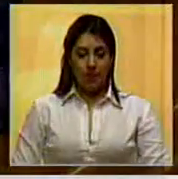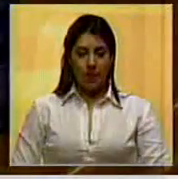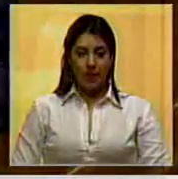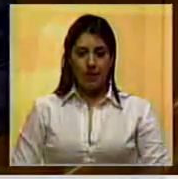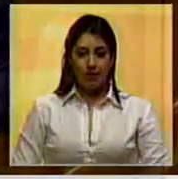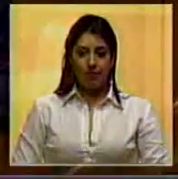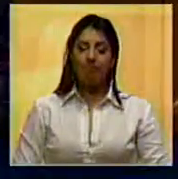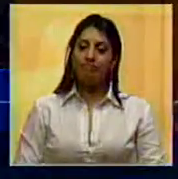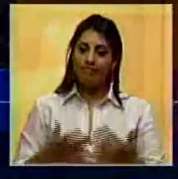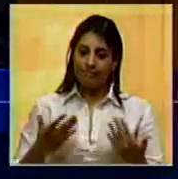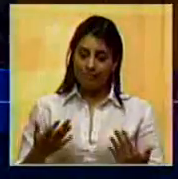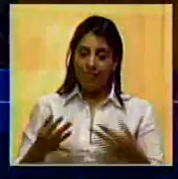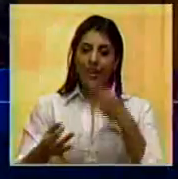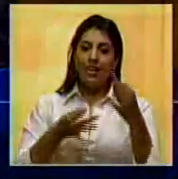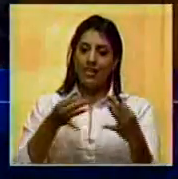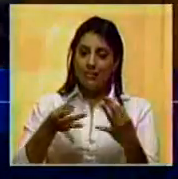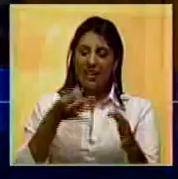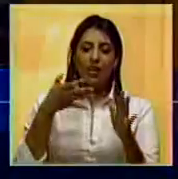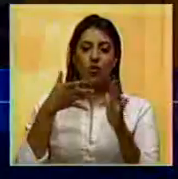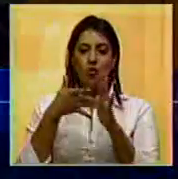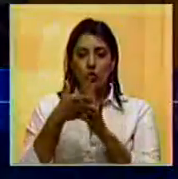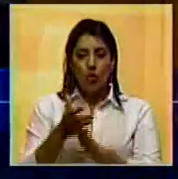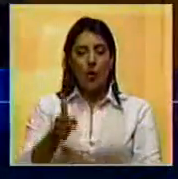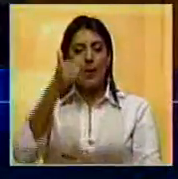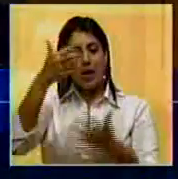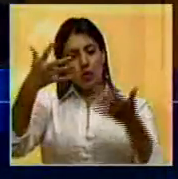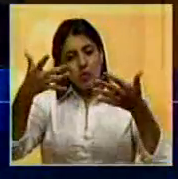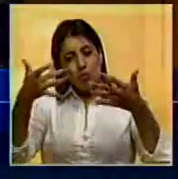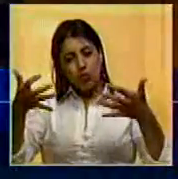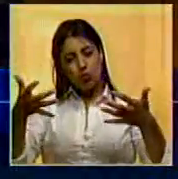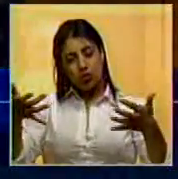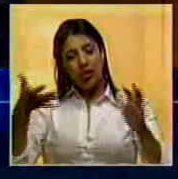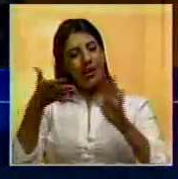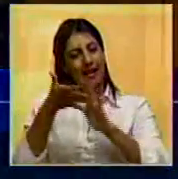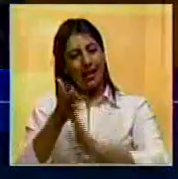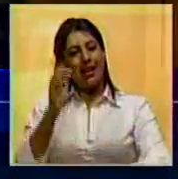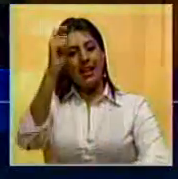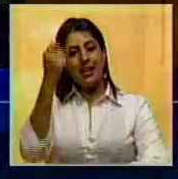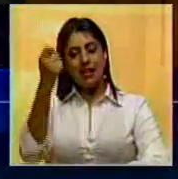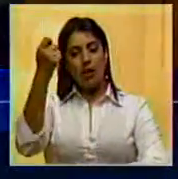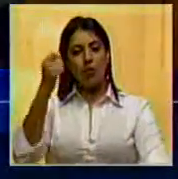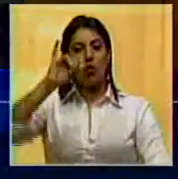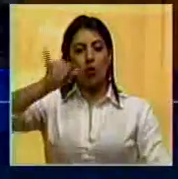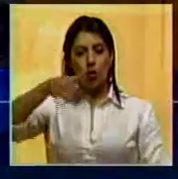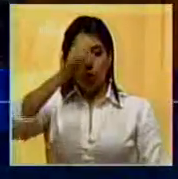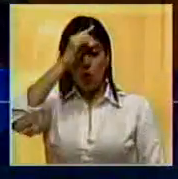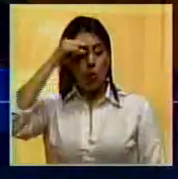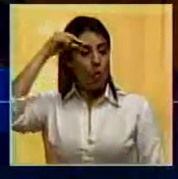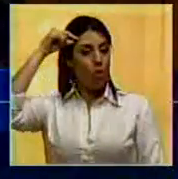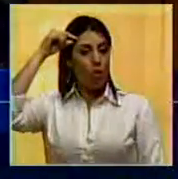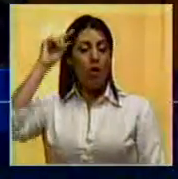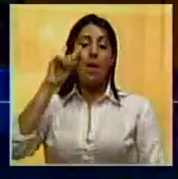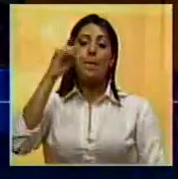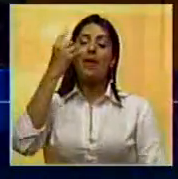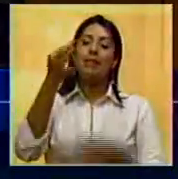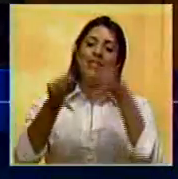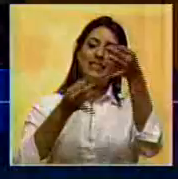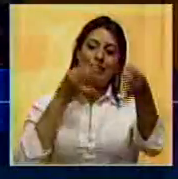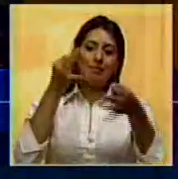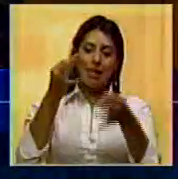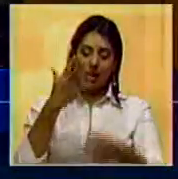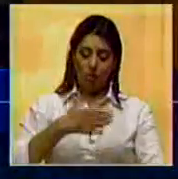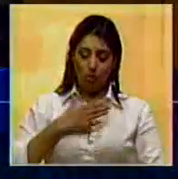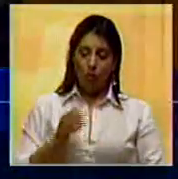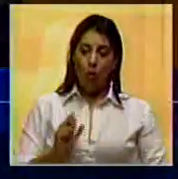bien fue buena parte la mayoría del discurso del diputado julio borges el primero que pronuncia como